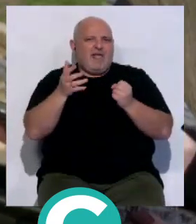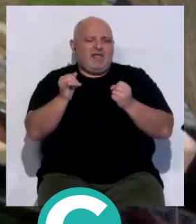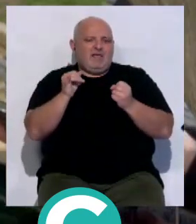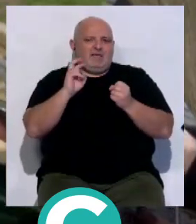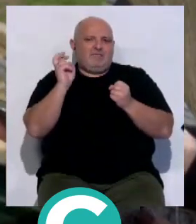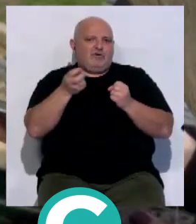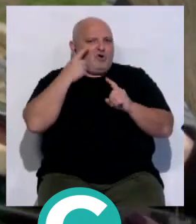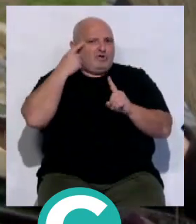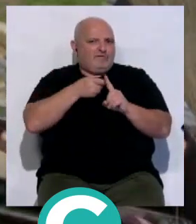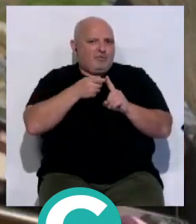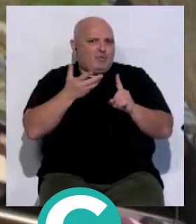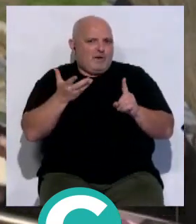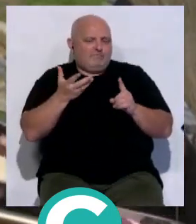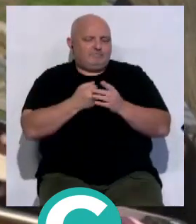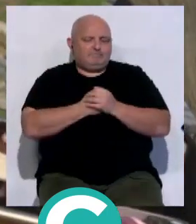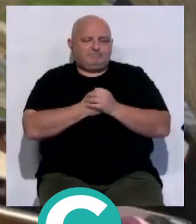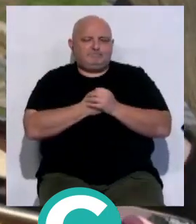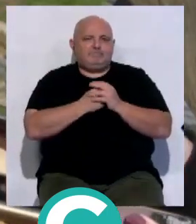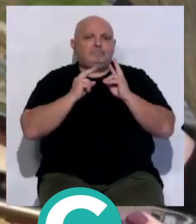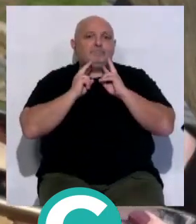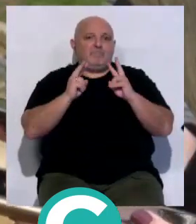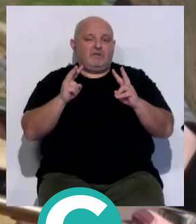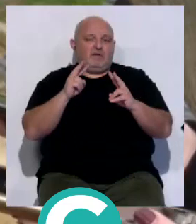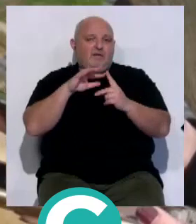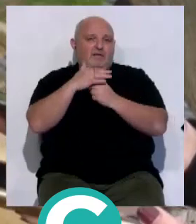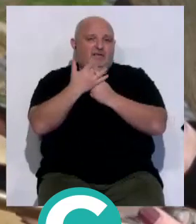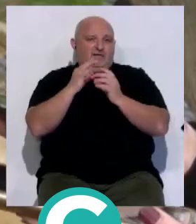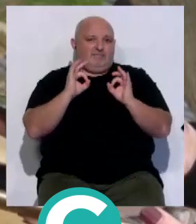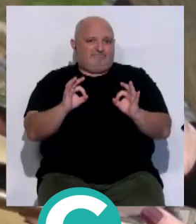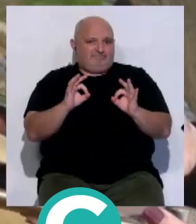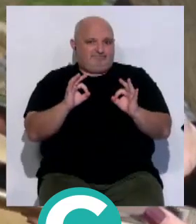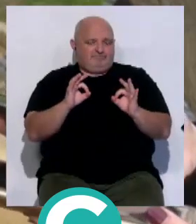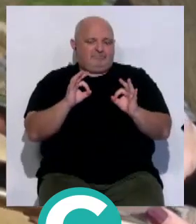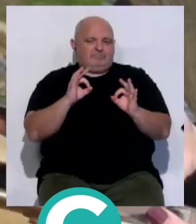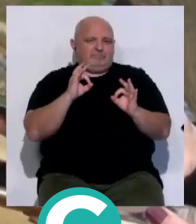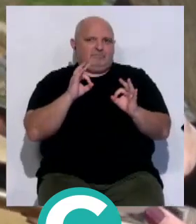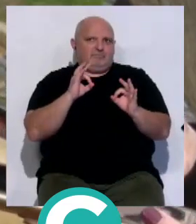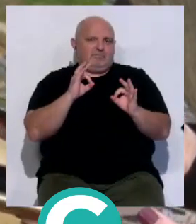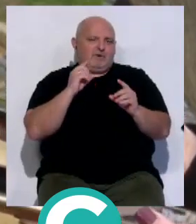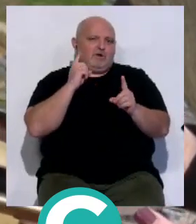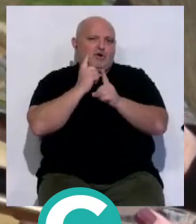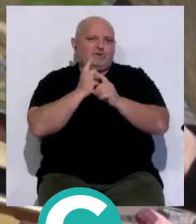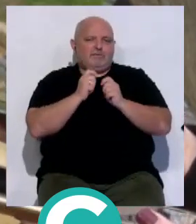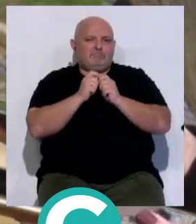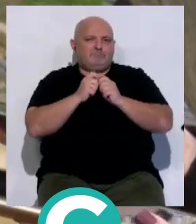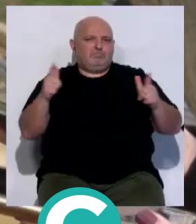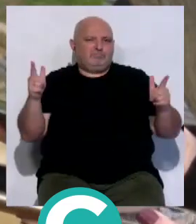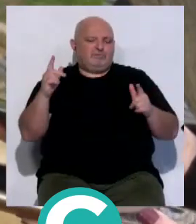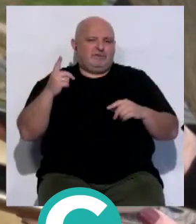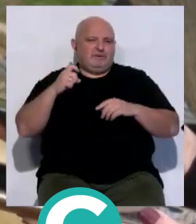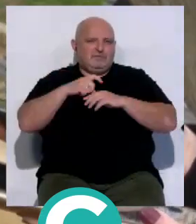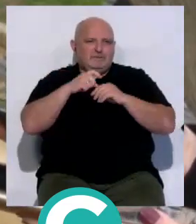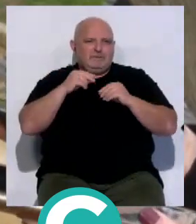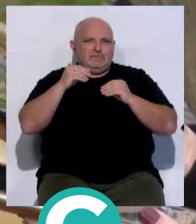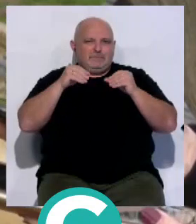objetivos. Uno es el beneficio ecosistémico contra las plagas que conlleva que